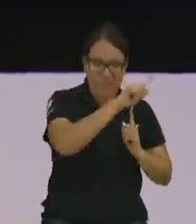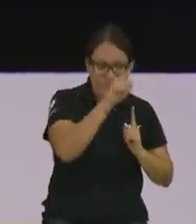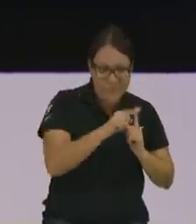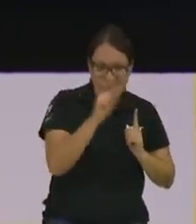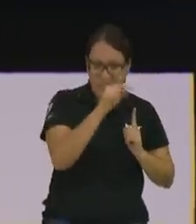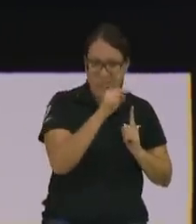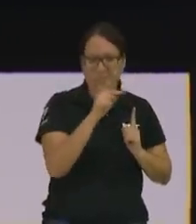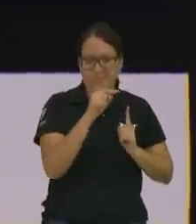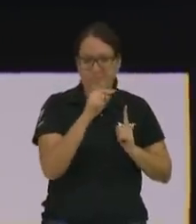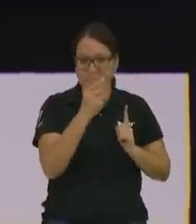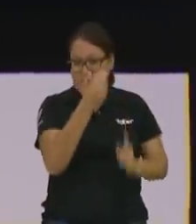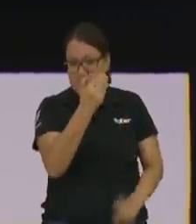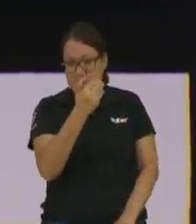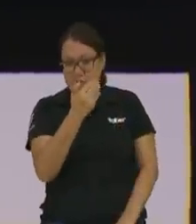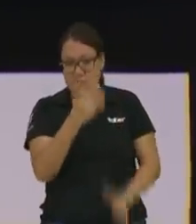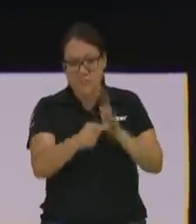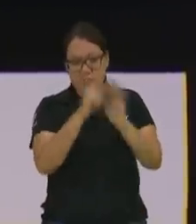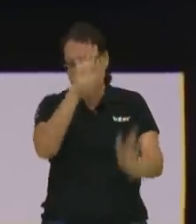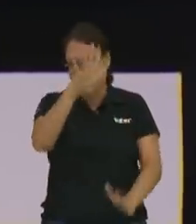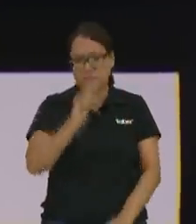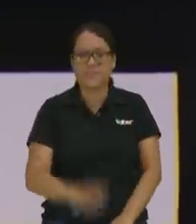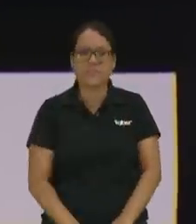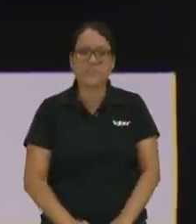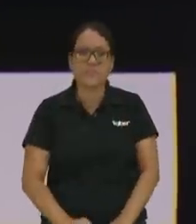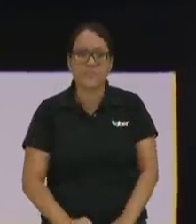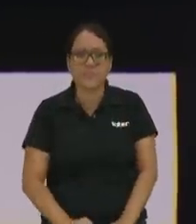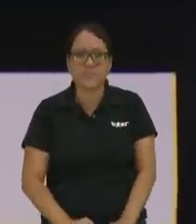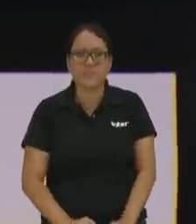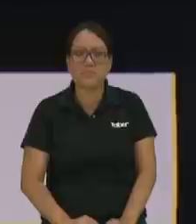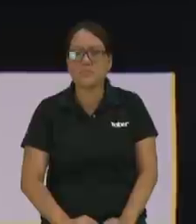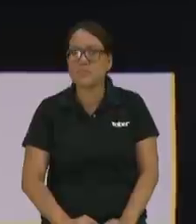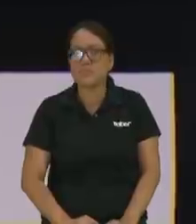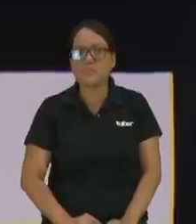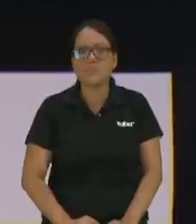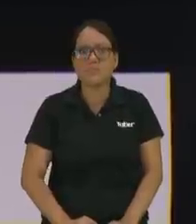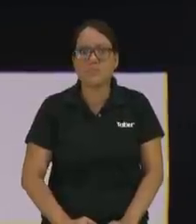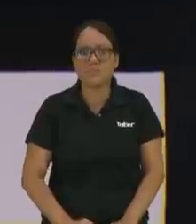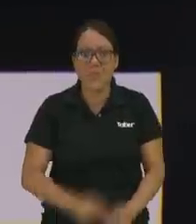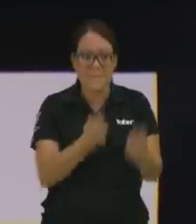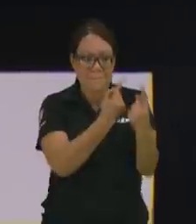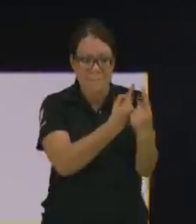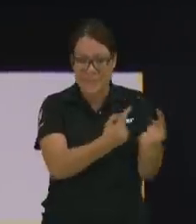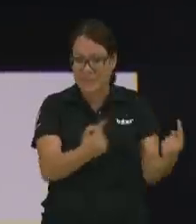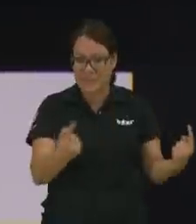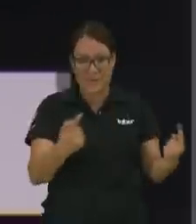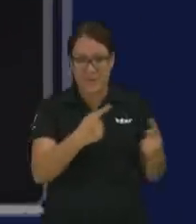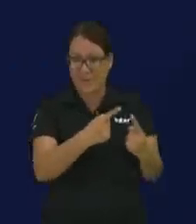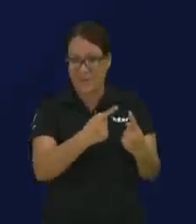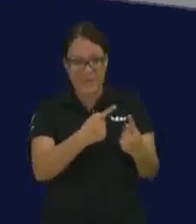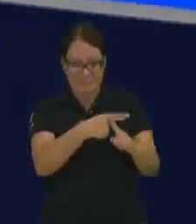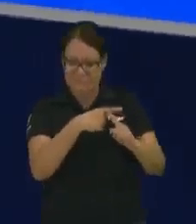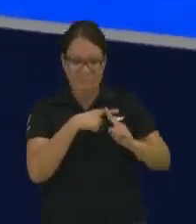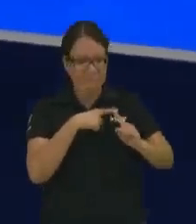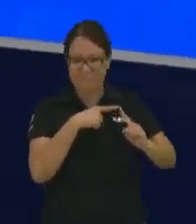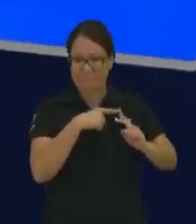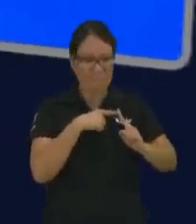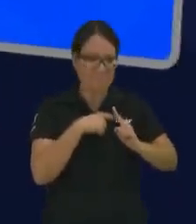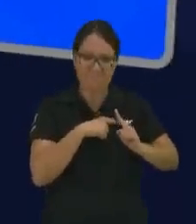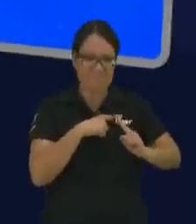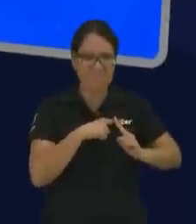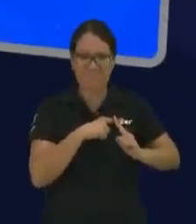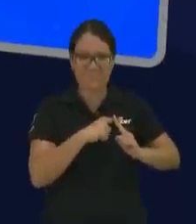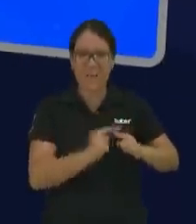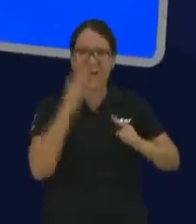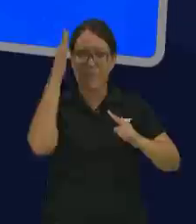y dice la palabra en el cinco espinos y lazos hay en el camino del perverso el que guarda su alma que dice la